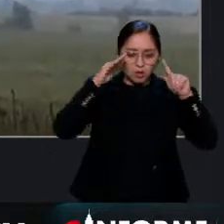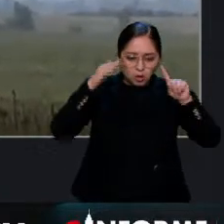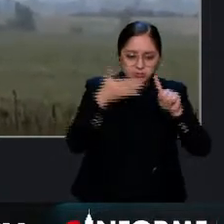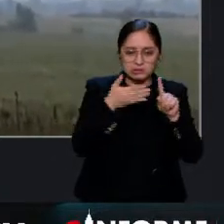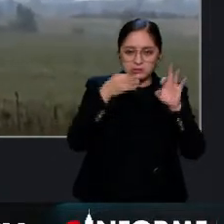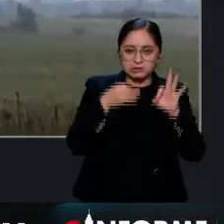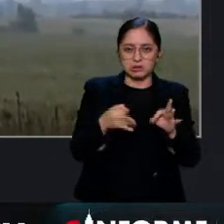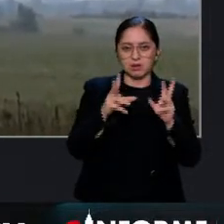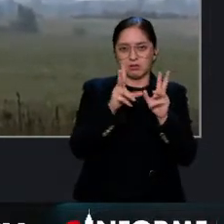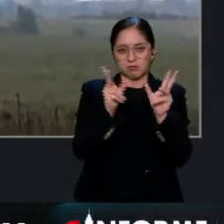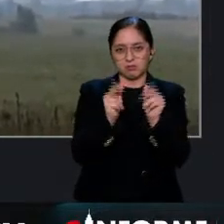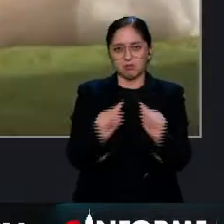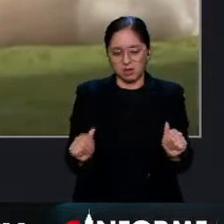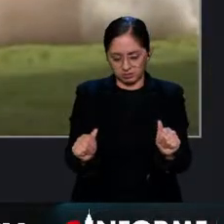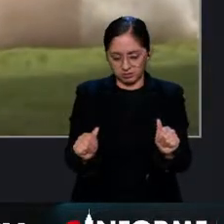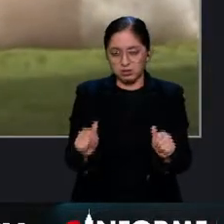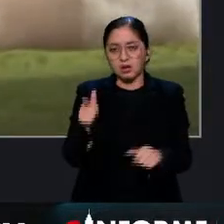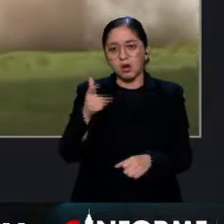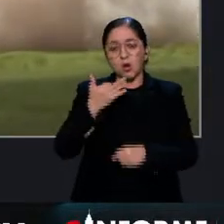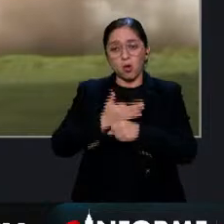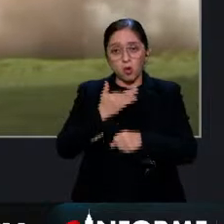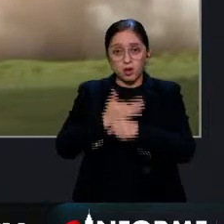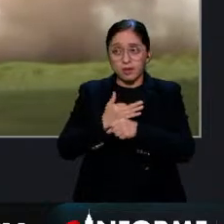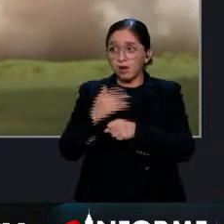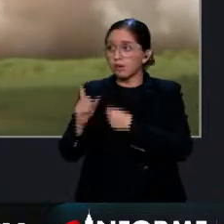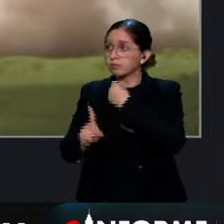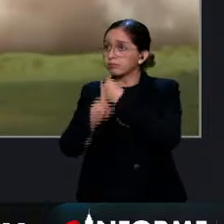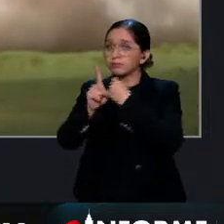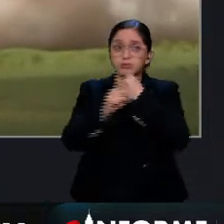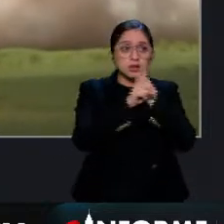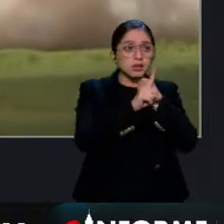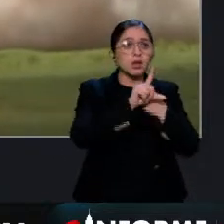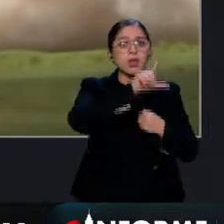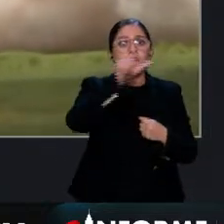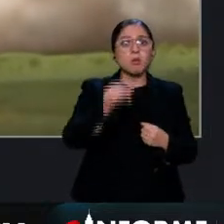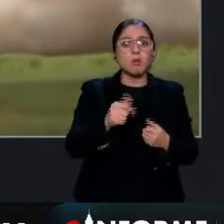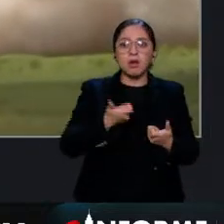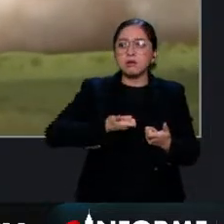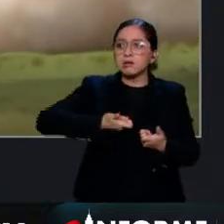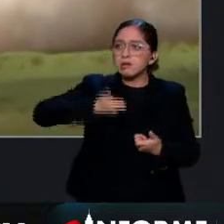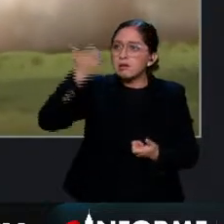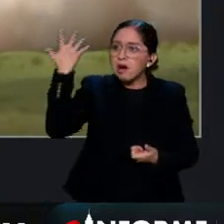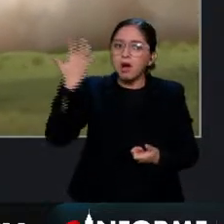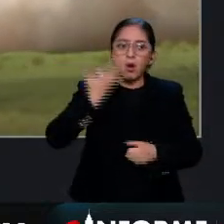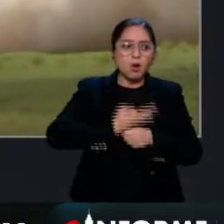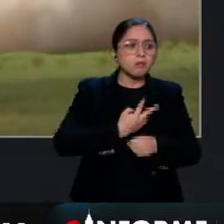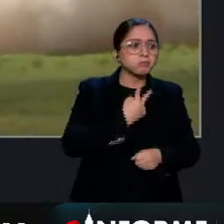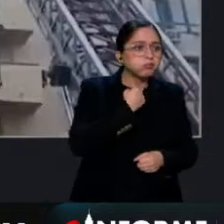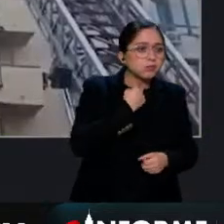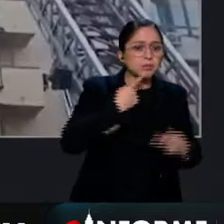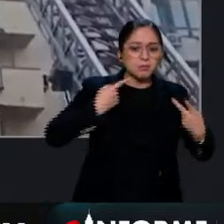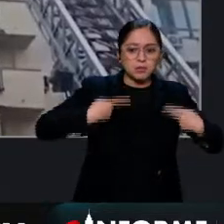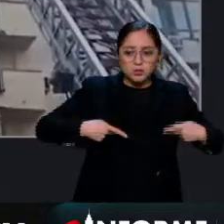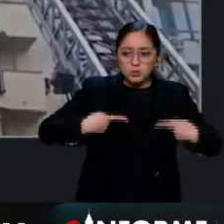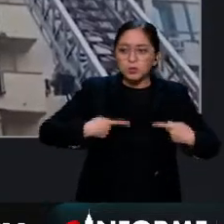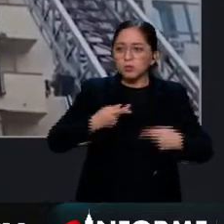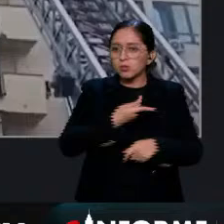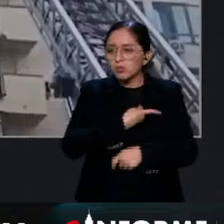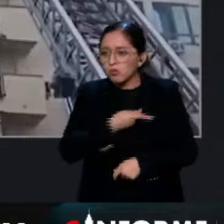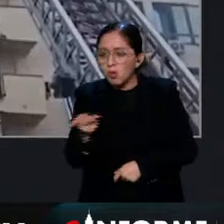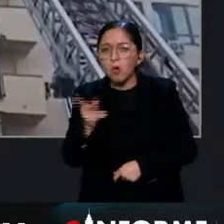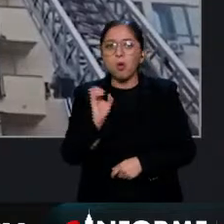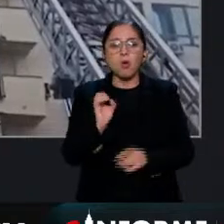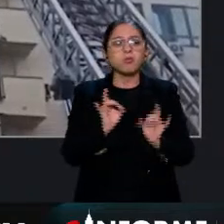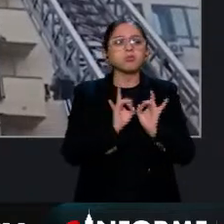confrontaciones han precipitado la crisis económica mundial, la inflación, la escasez de alimentos, la pobreza y además la muerte de muchas personas.